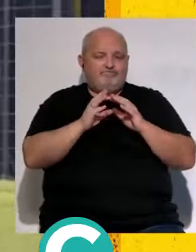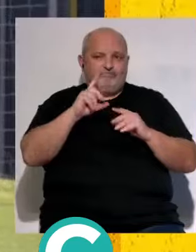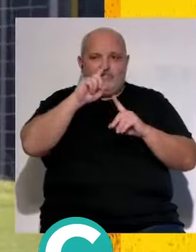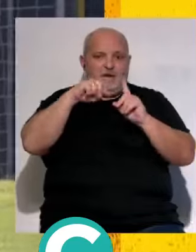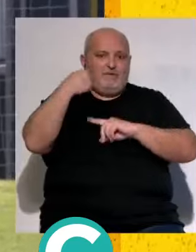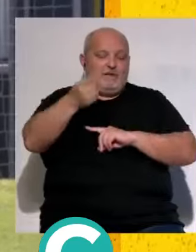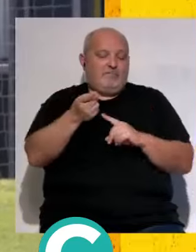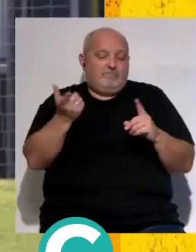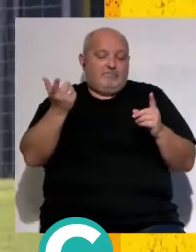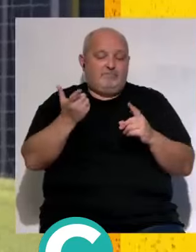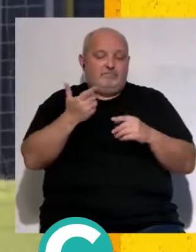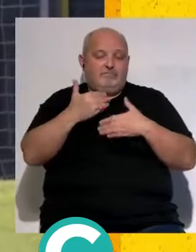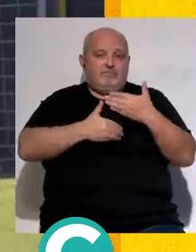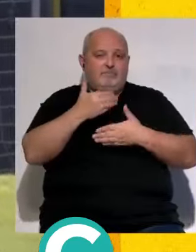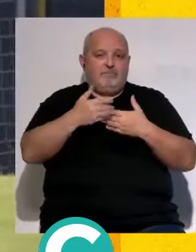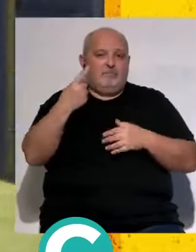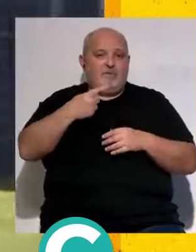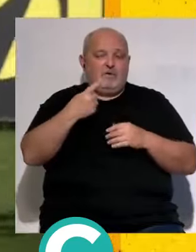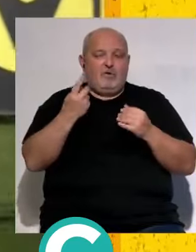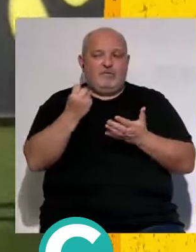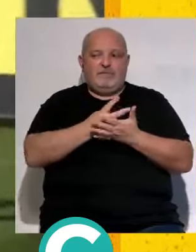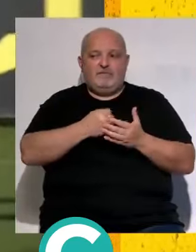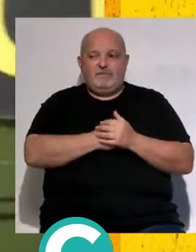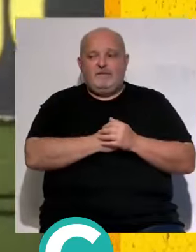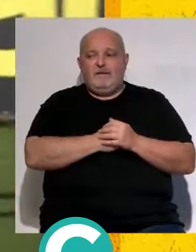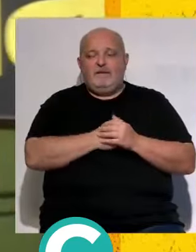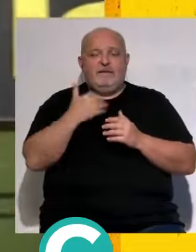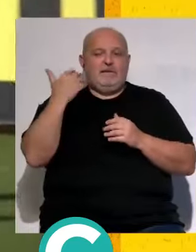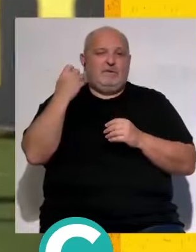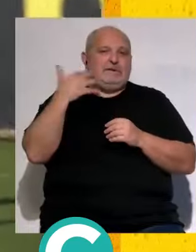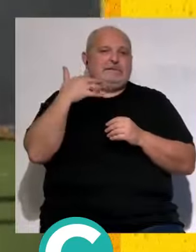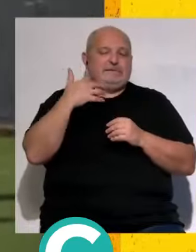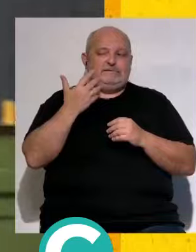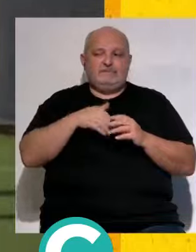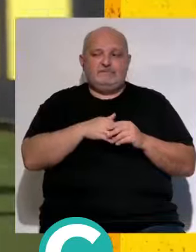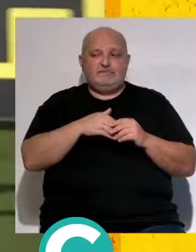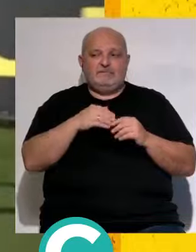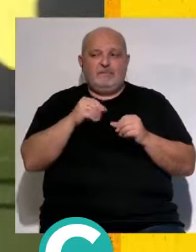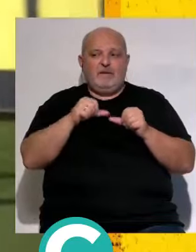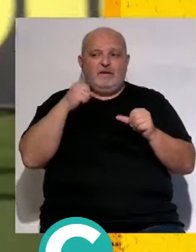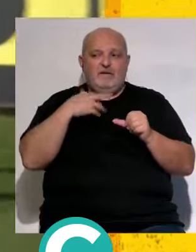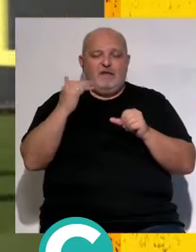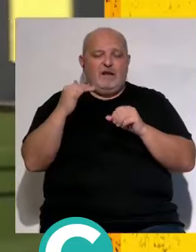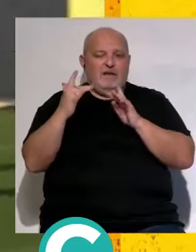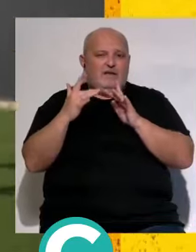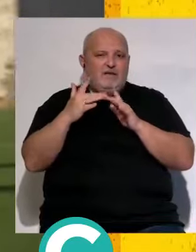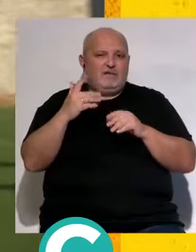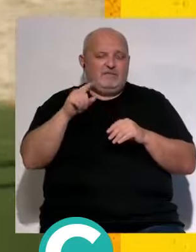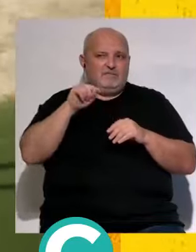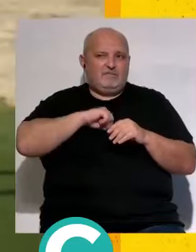que viene pues todas las que puedan subir a primera división otra vez ¿no? Bueno Fali ya sé cómo juega ya sé cómo va y